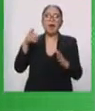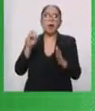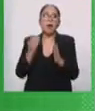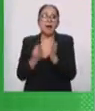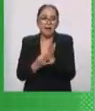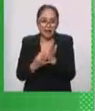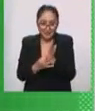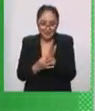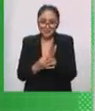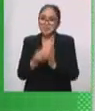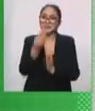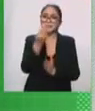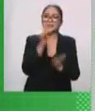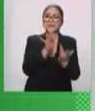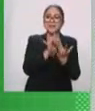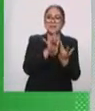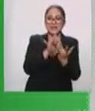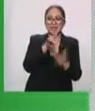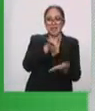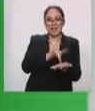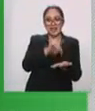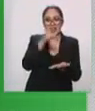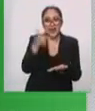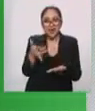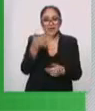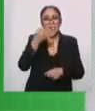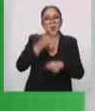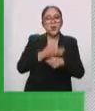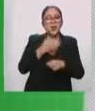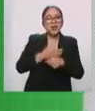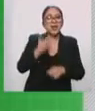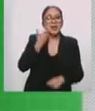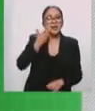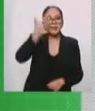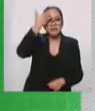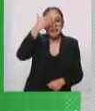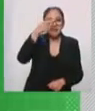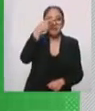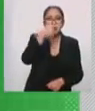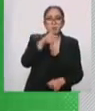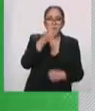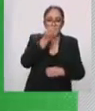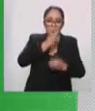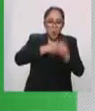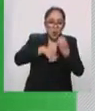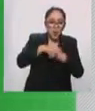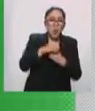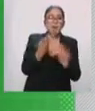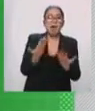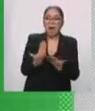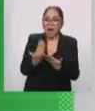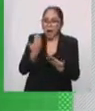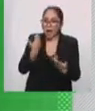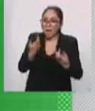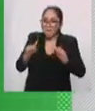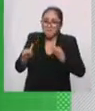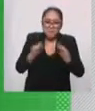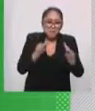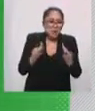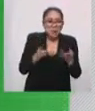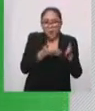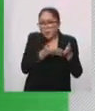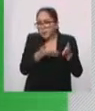videollamada y pues platíquenos acerca de Una Noche en Nochebuena, ¿cómo fueron los ensayos? ¿Dónde va a ser? Cuéntenos, por favor.